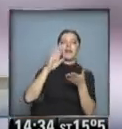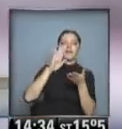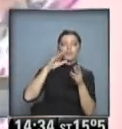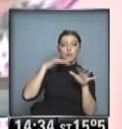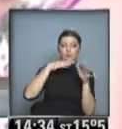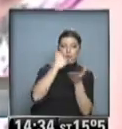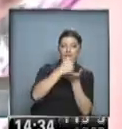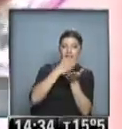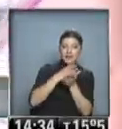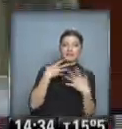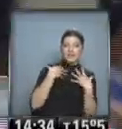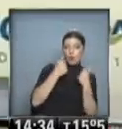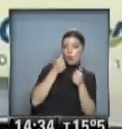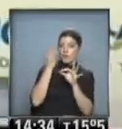educación.